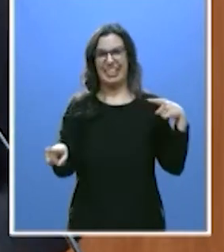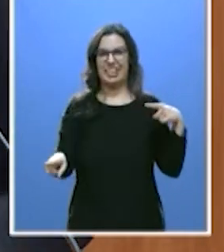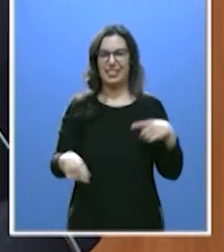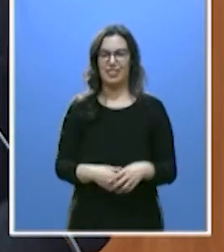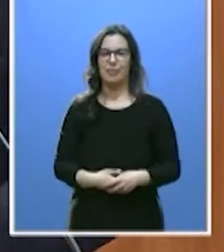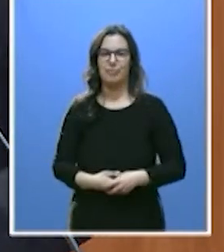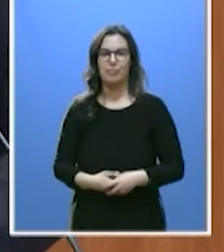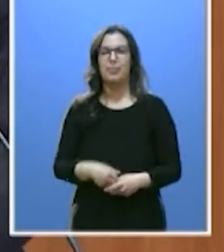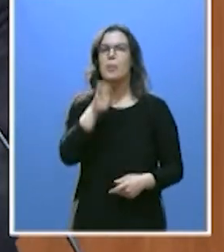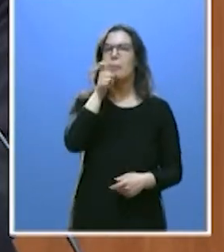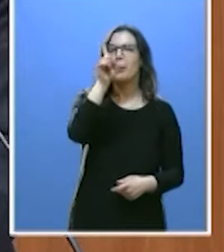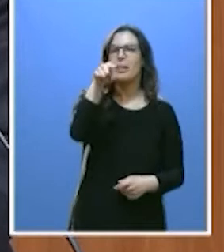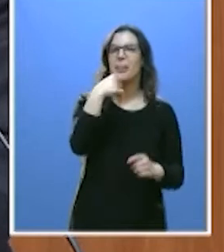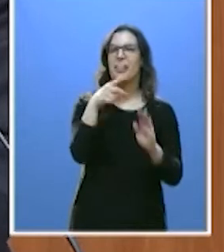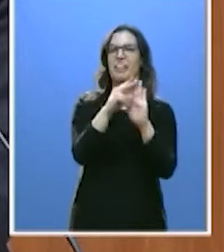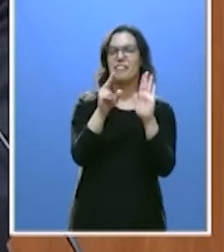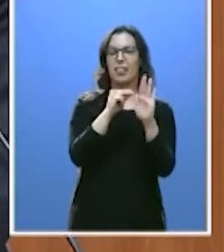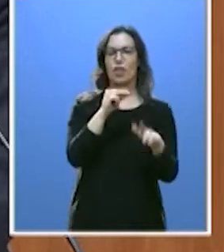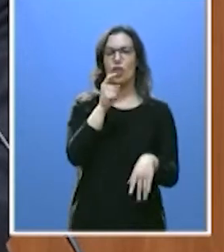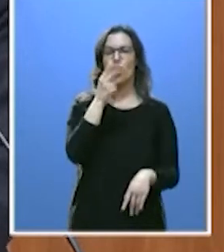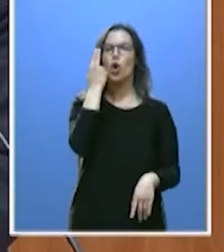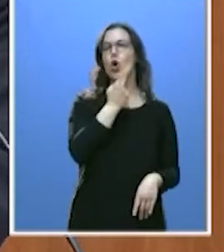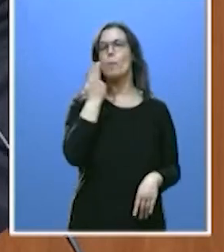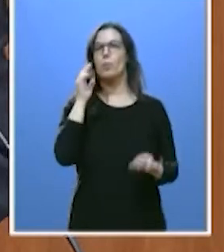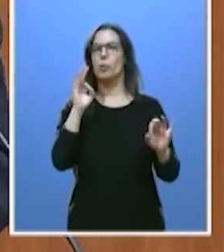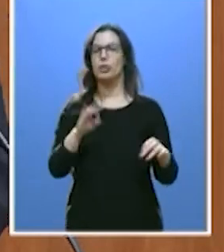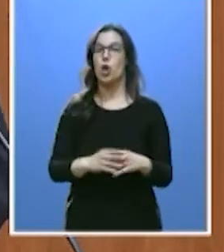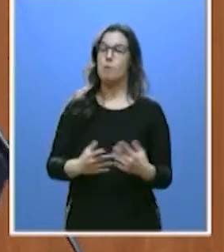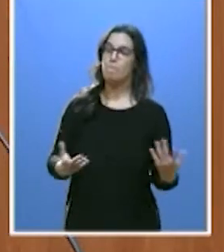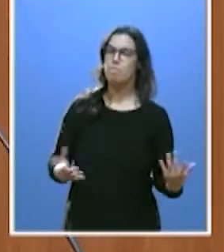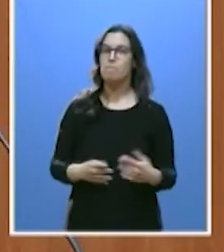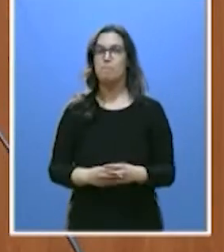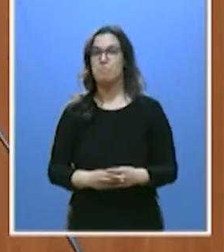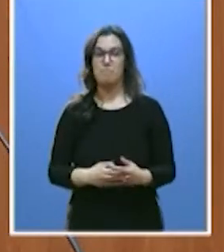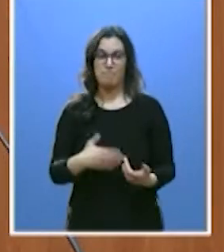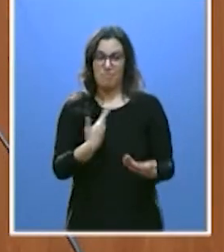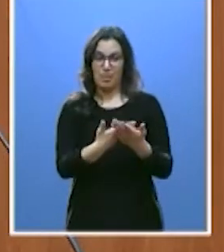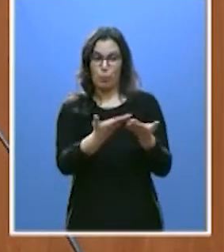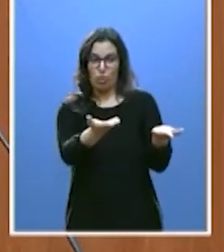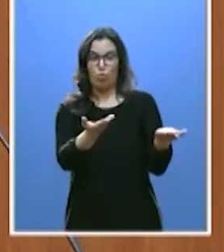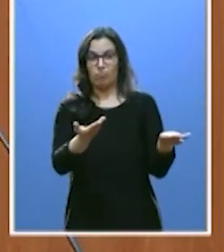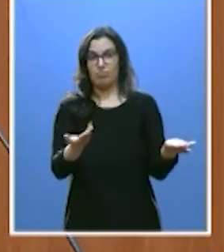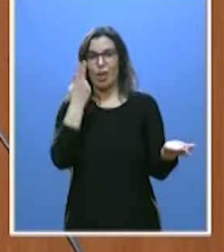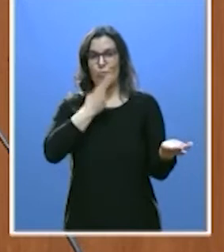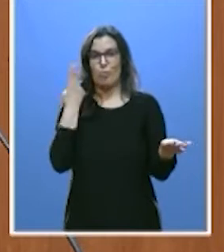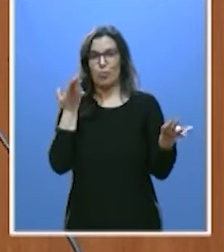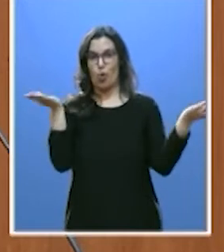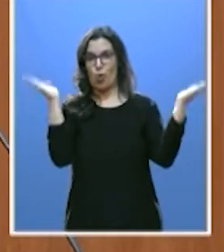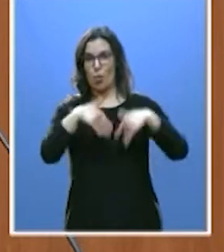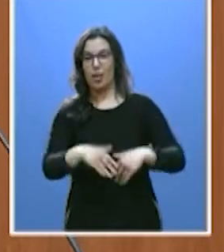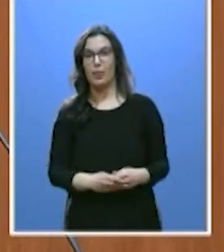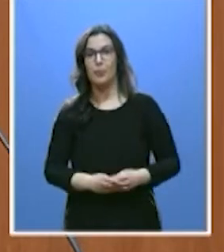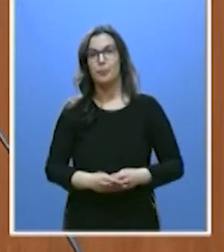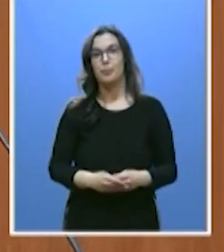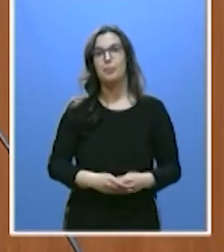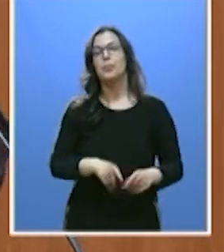Compromiso, otra de sus palabras. Justo, justo, justo lo que nos ha demostrado con esta diálogo. Mientras nos recortaban